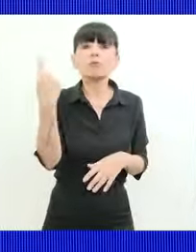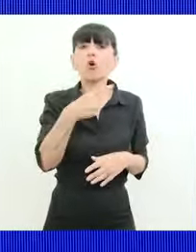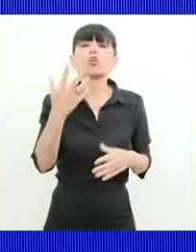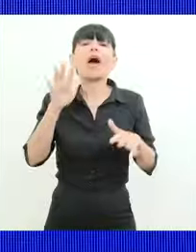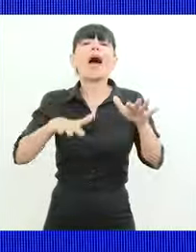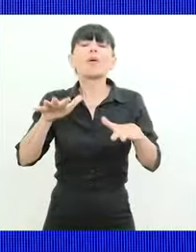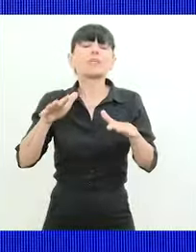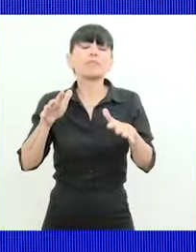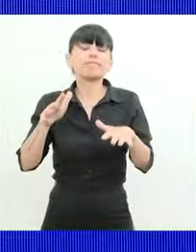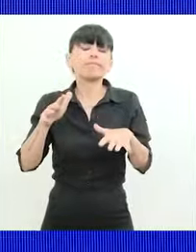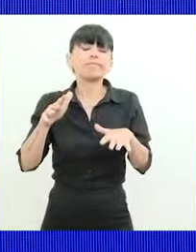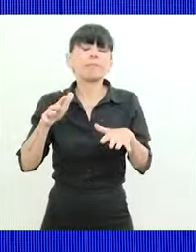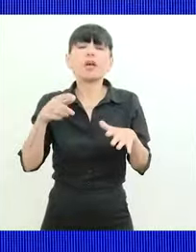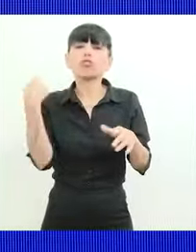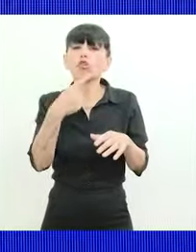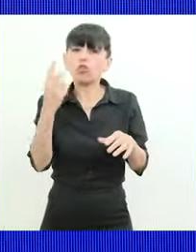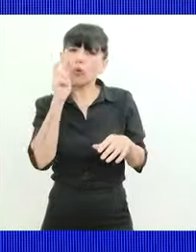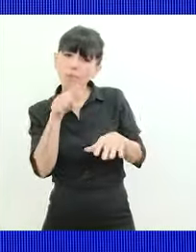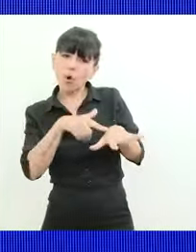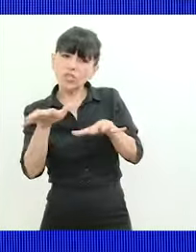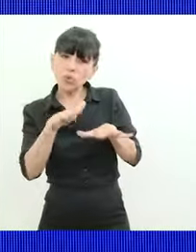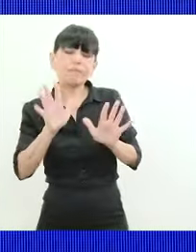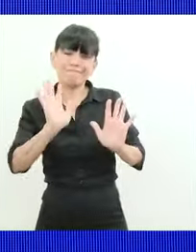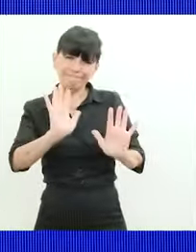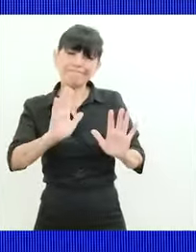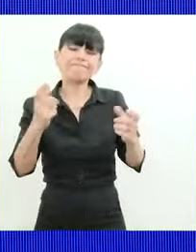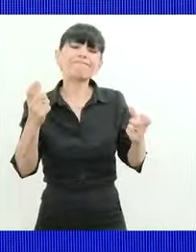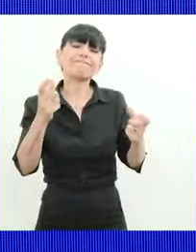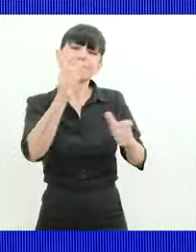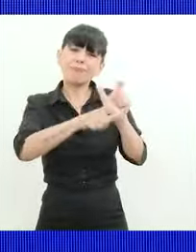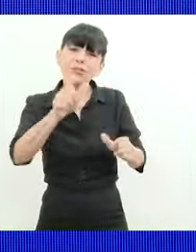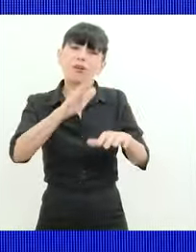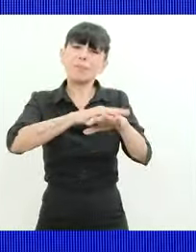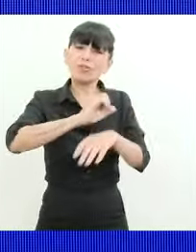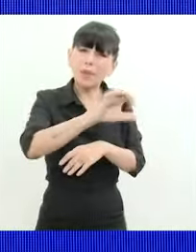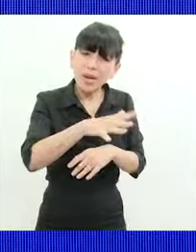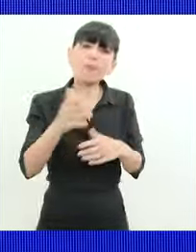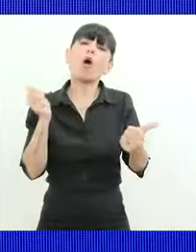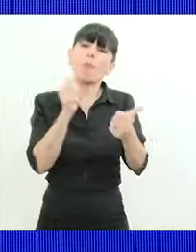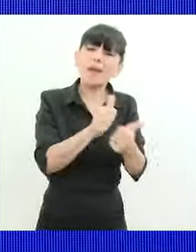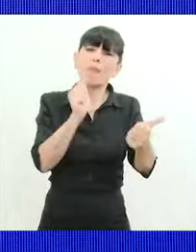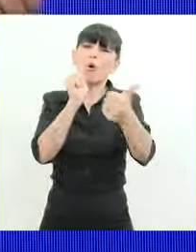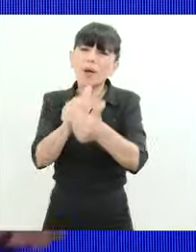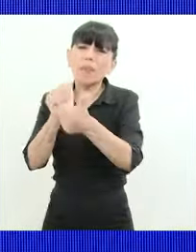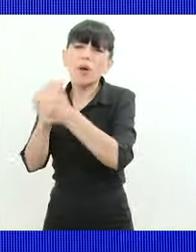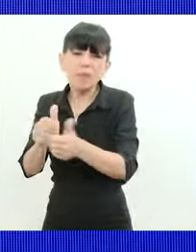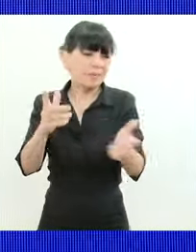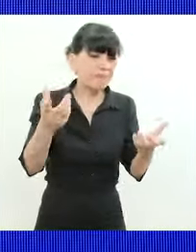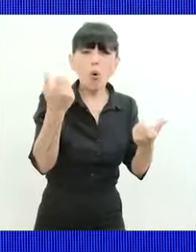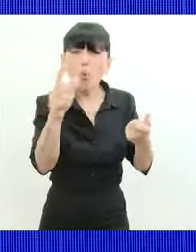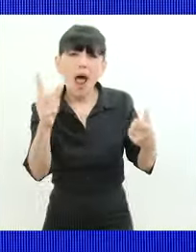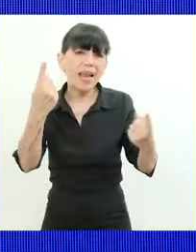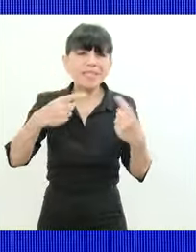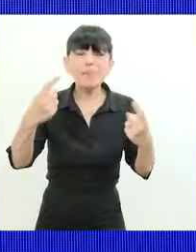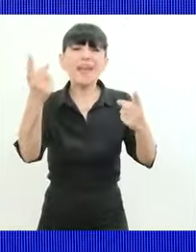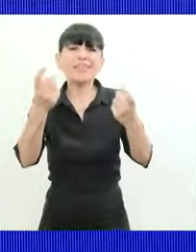productor porque lo abrazamos porque fuimos a ver la cadena avícola porque fuimos a ver los frigoríficos fuimos a ver los ganaderos y porque pusimos subsidio a los feedlots y